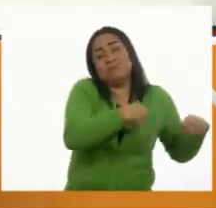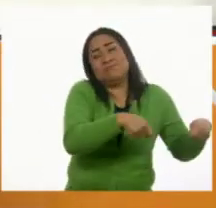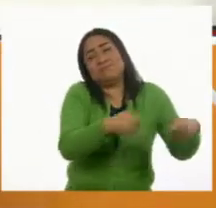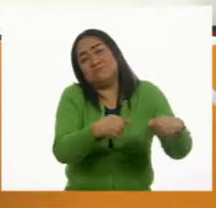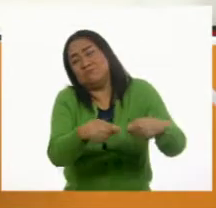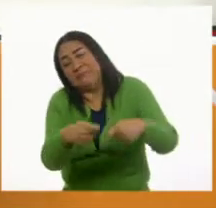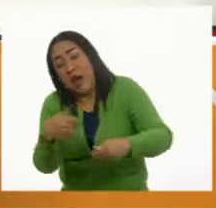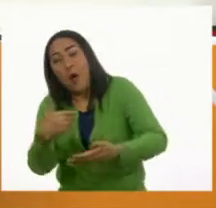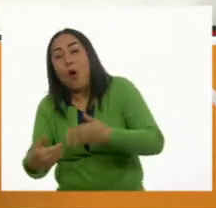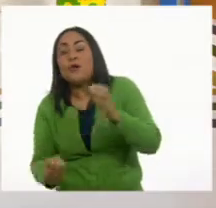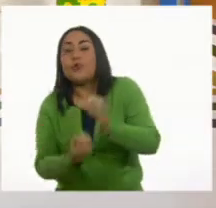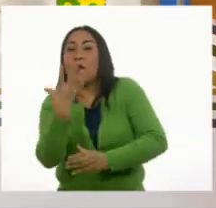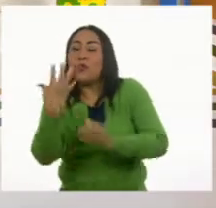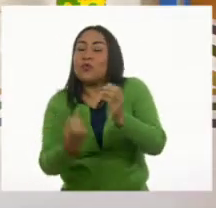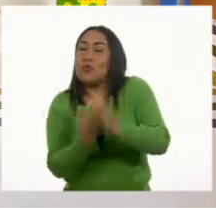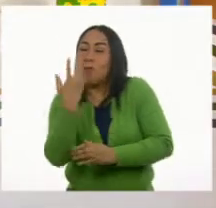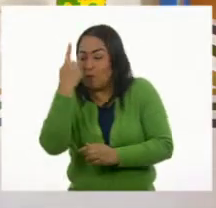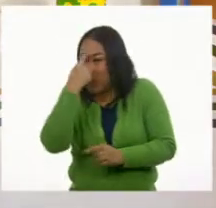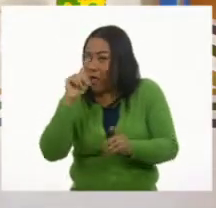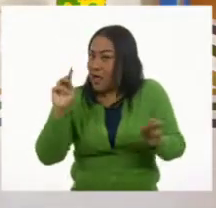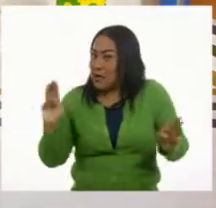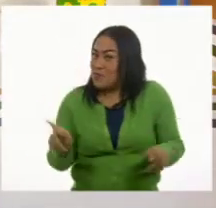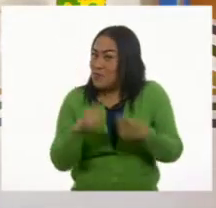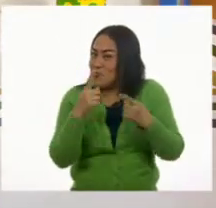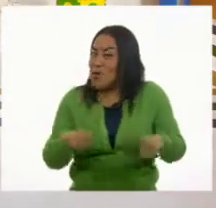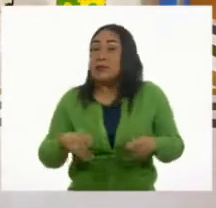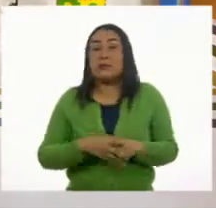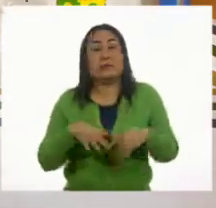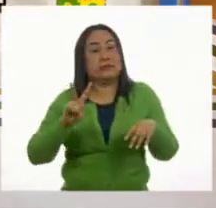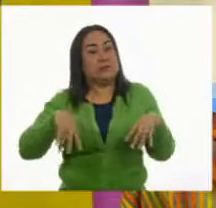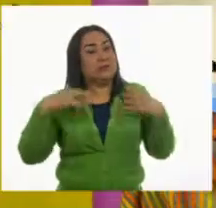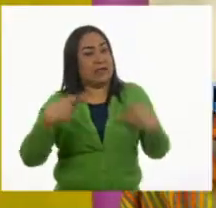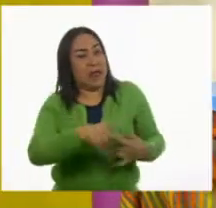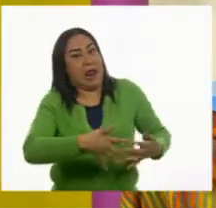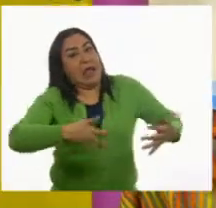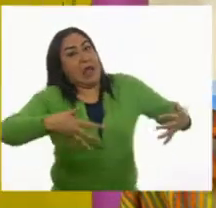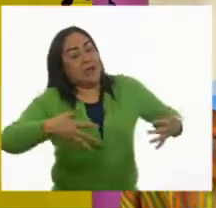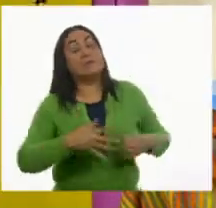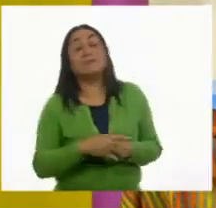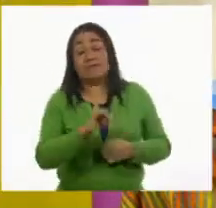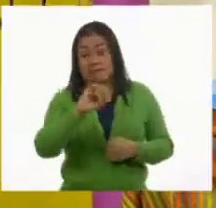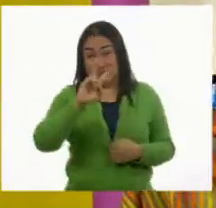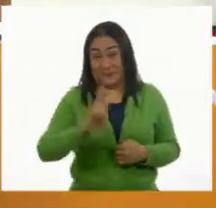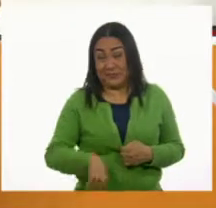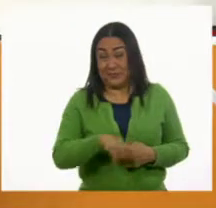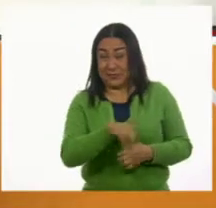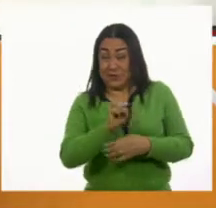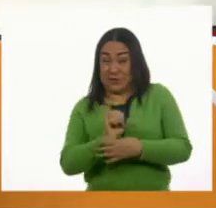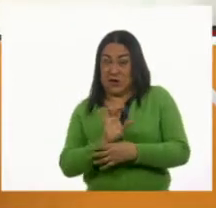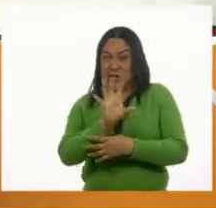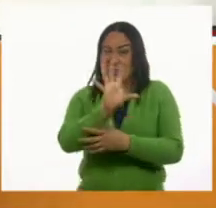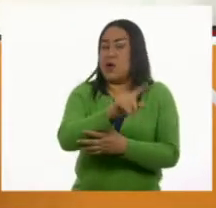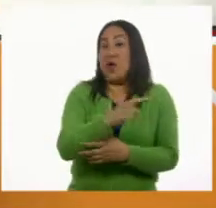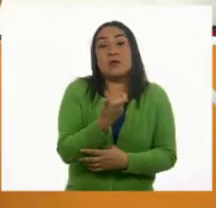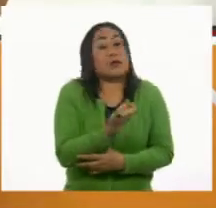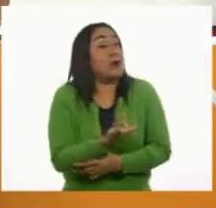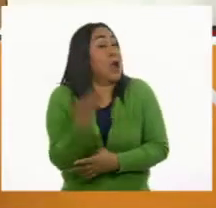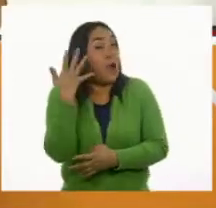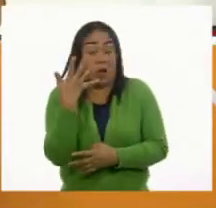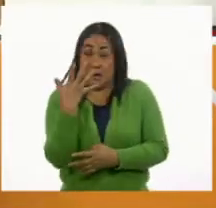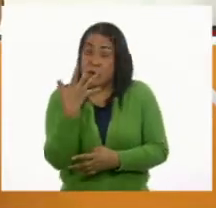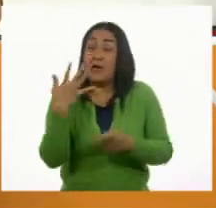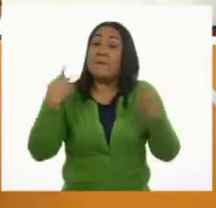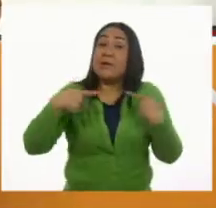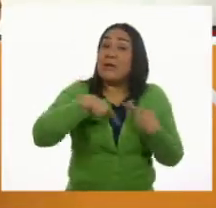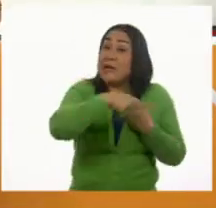ahora para escuchar música. ¡Ay, era muy grande! Así es. Los gramófonos eran aparatos muy caros. No todas las